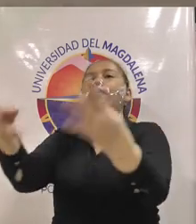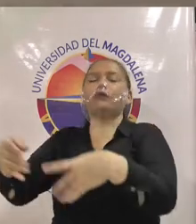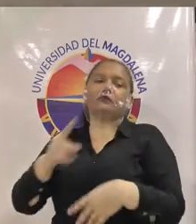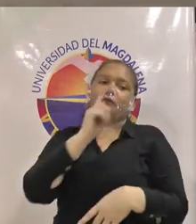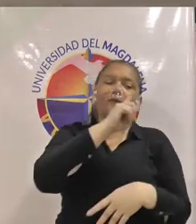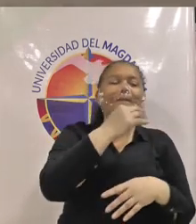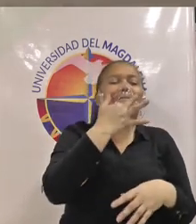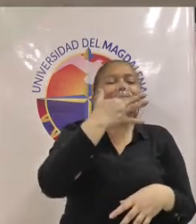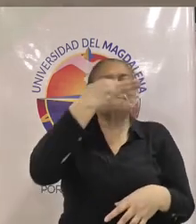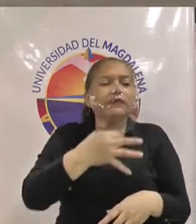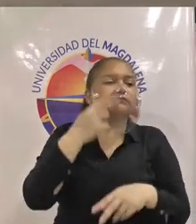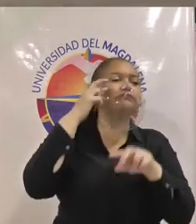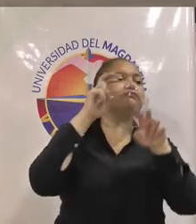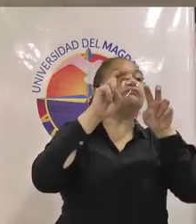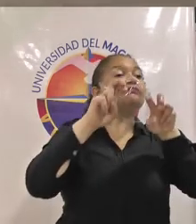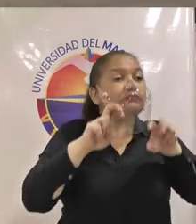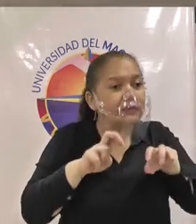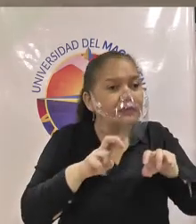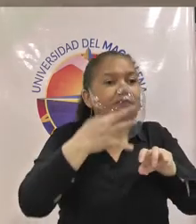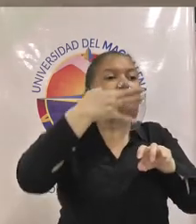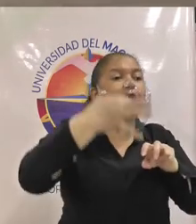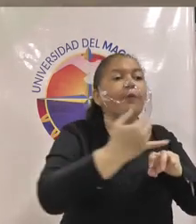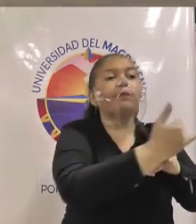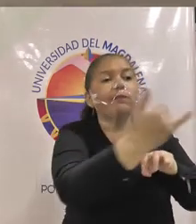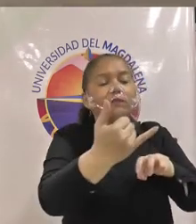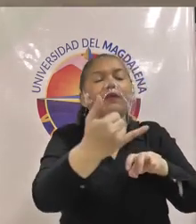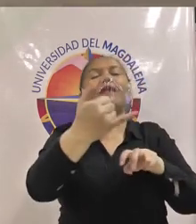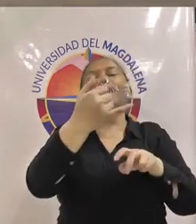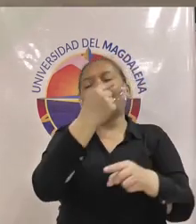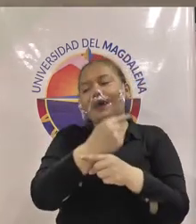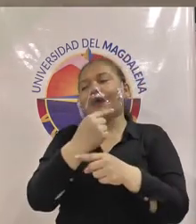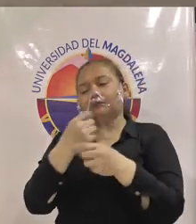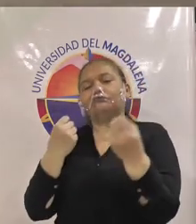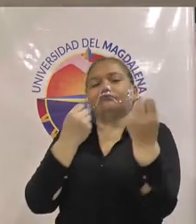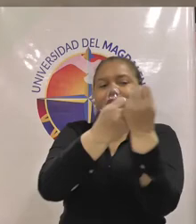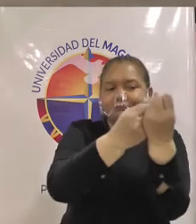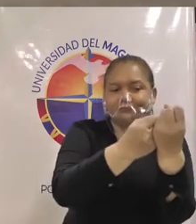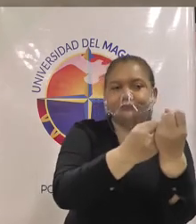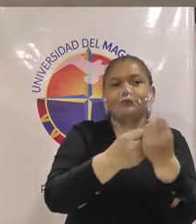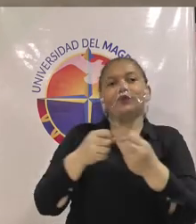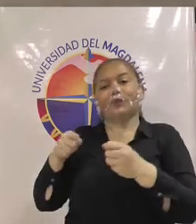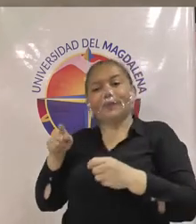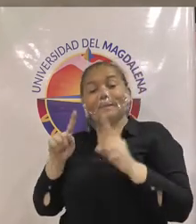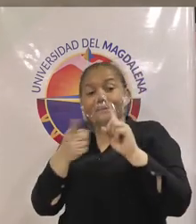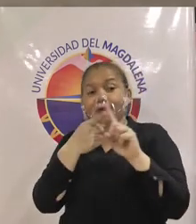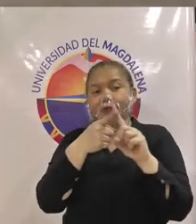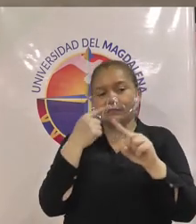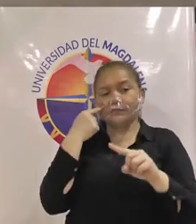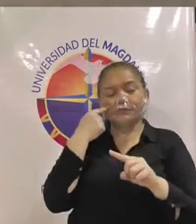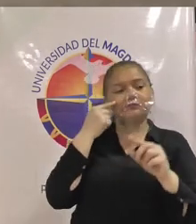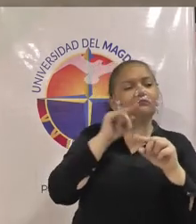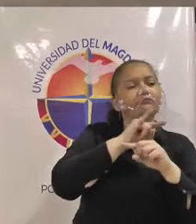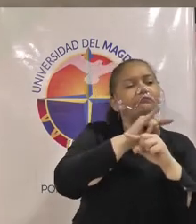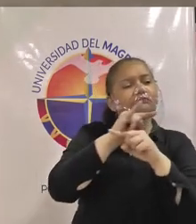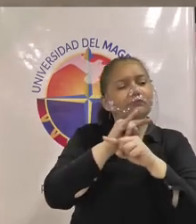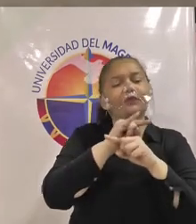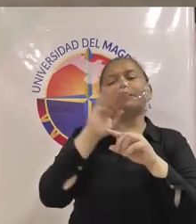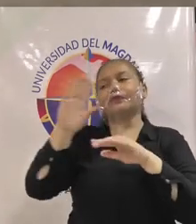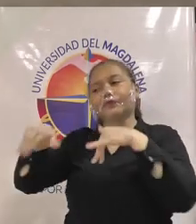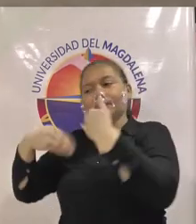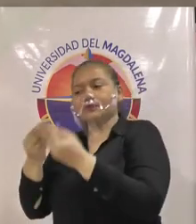alimenticias una vez realizado esto el equipo de trabajo lo que tiene que entrar es a discutir con los de bienestar